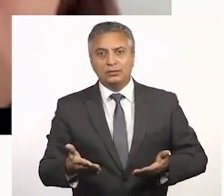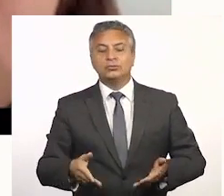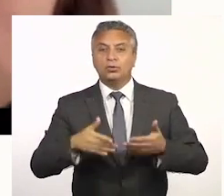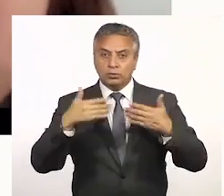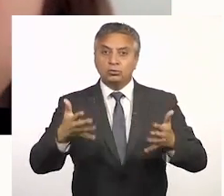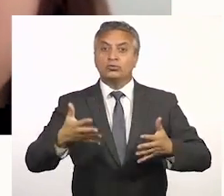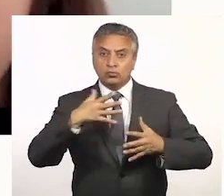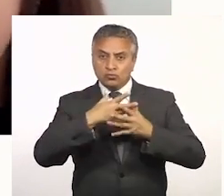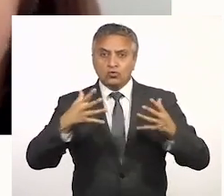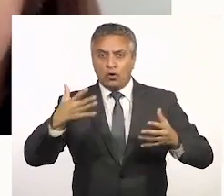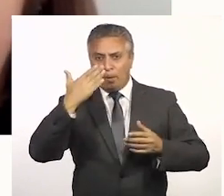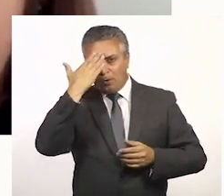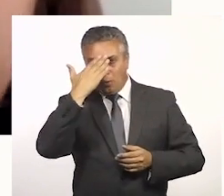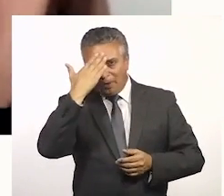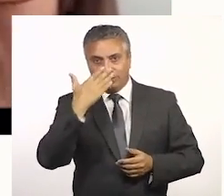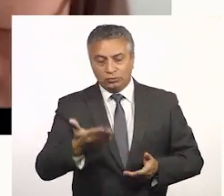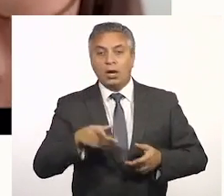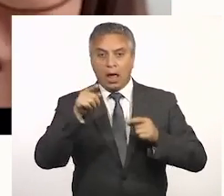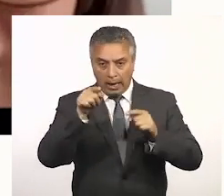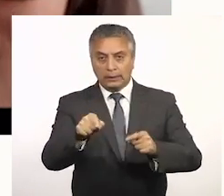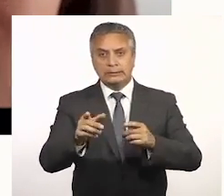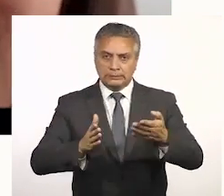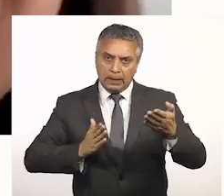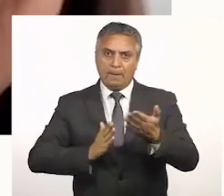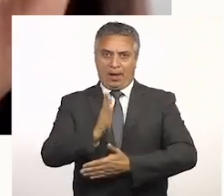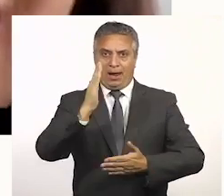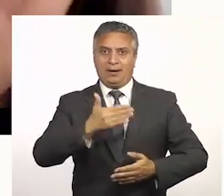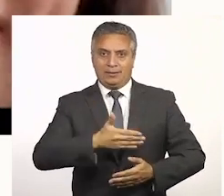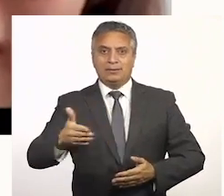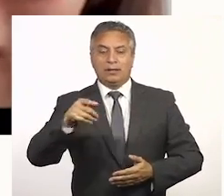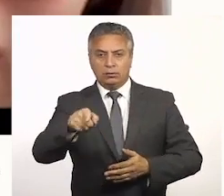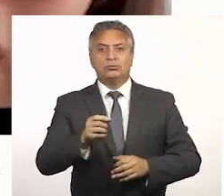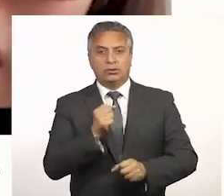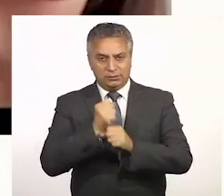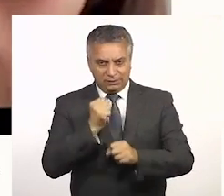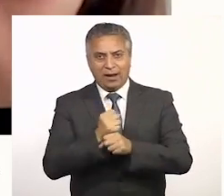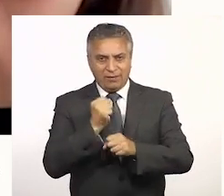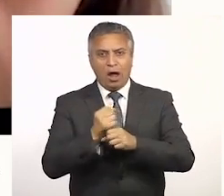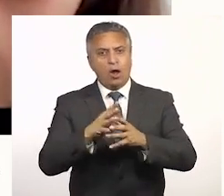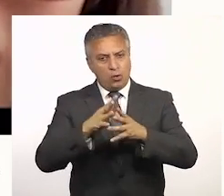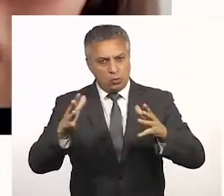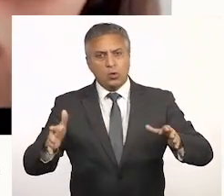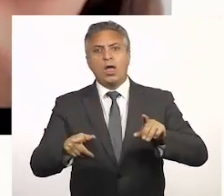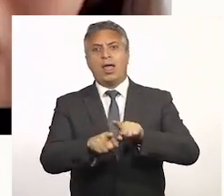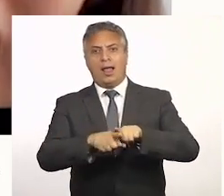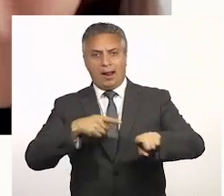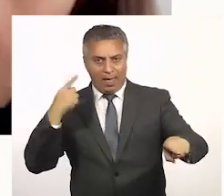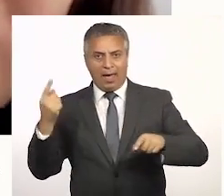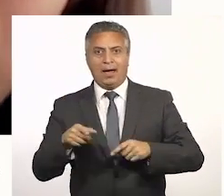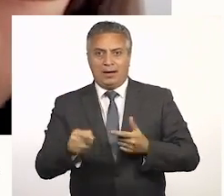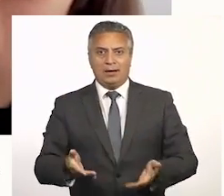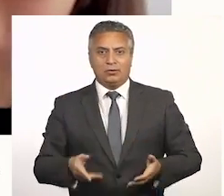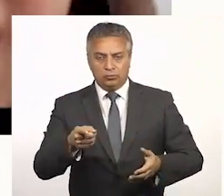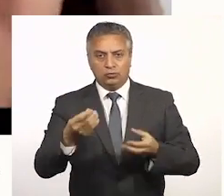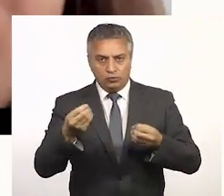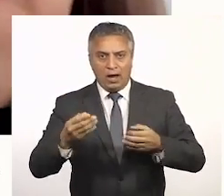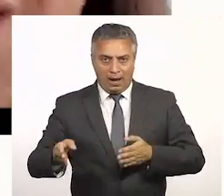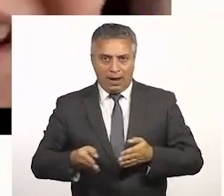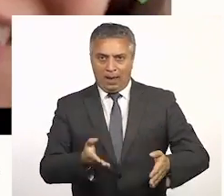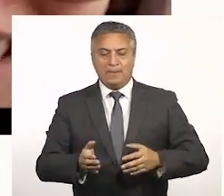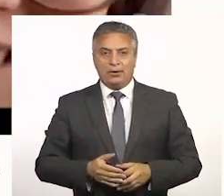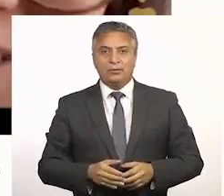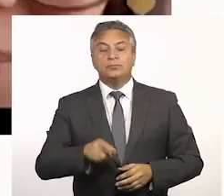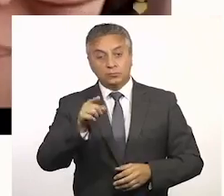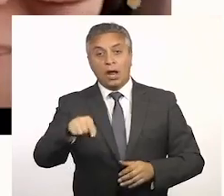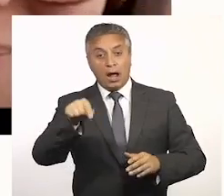pensamientos, nuestras preocupaciones. Entonces de ahí parte. Yo creo que esto es un trabajo súper largo, pero ya